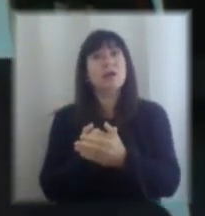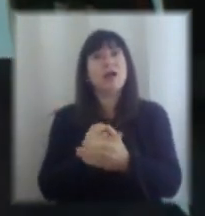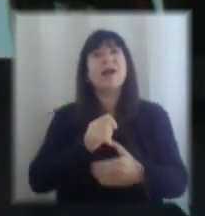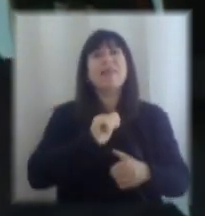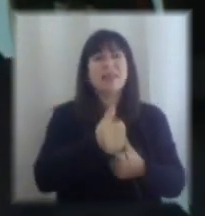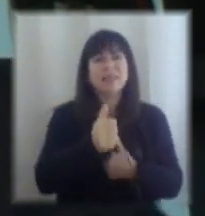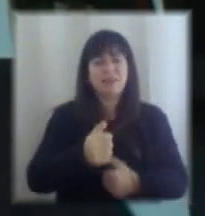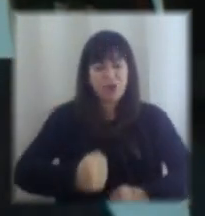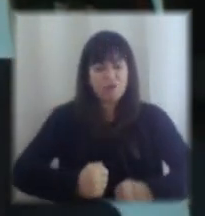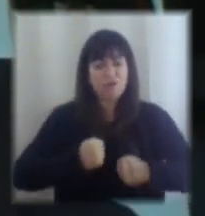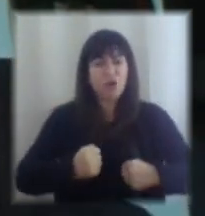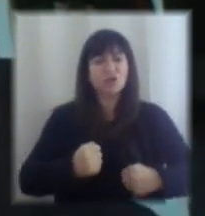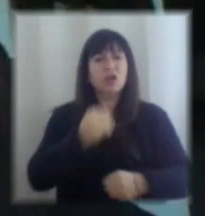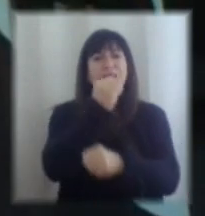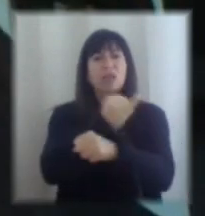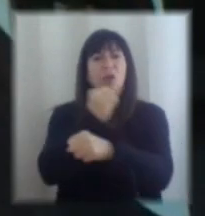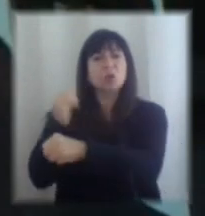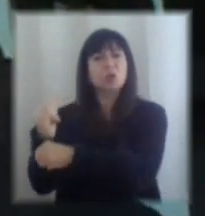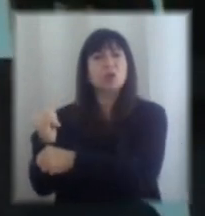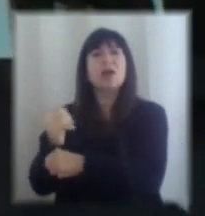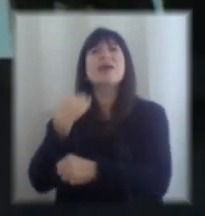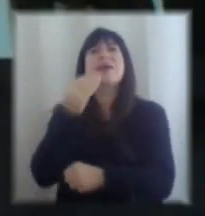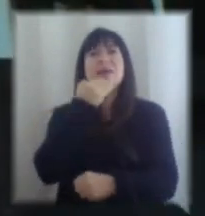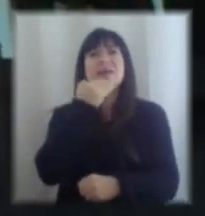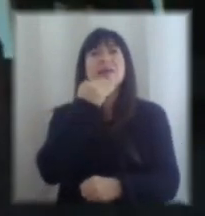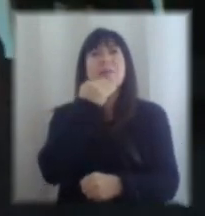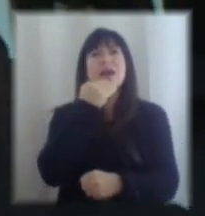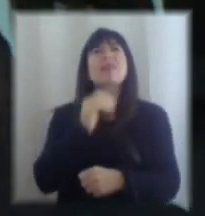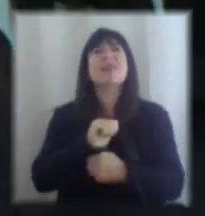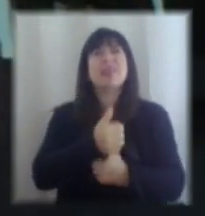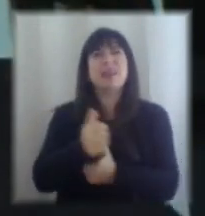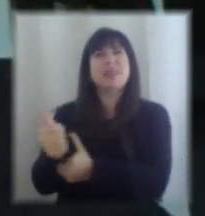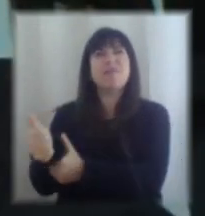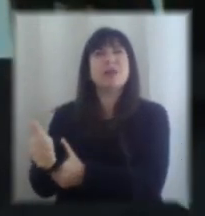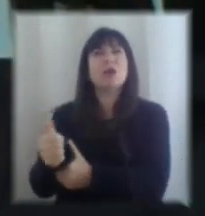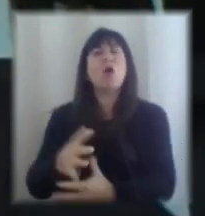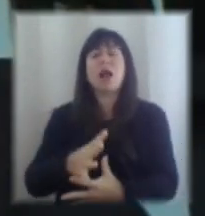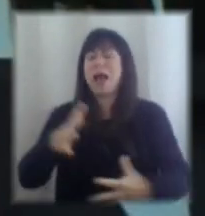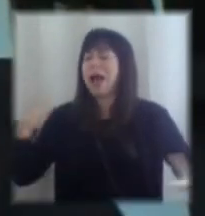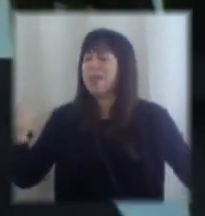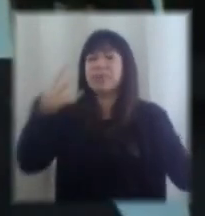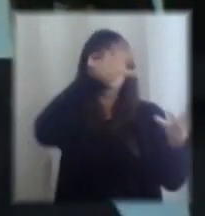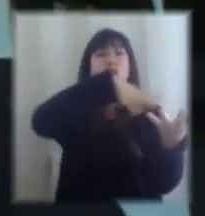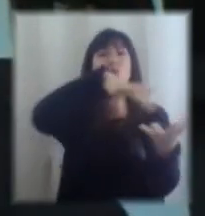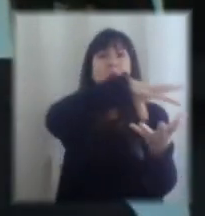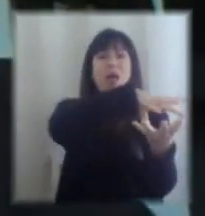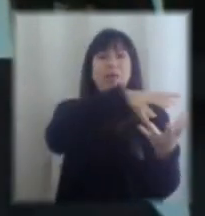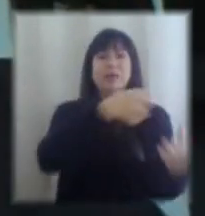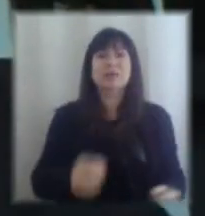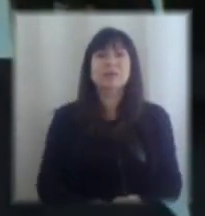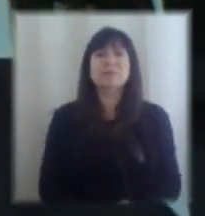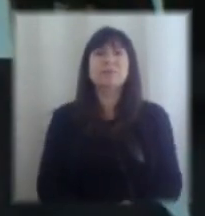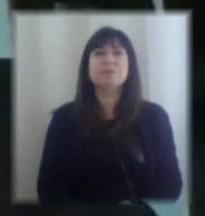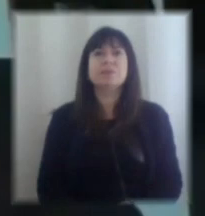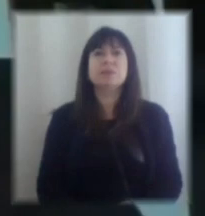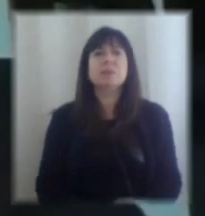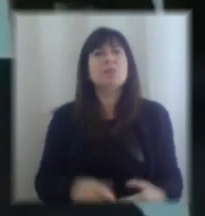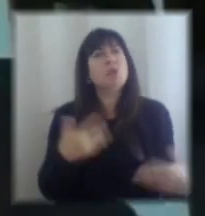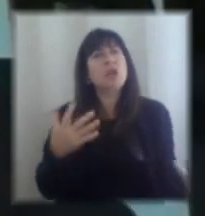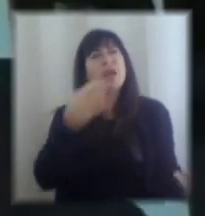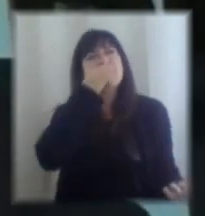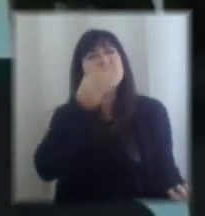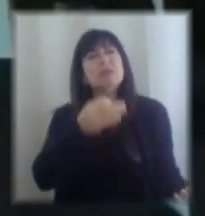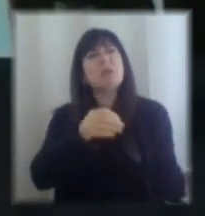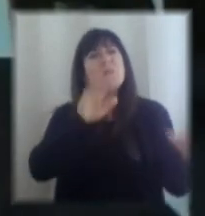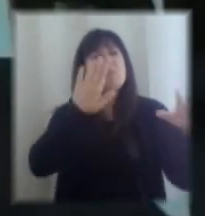institucionalidad y también los desafíos que nos representan nuestras grandes ciudades. ¿Y por qué decimos que son eslabones de una misma cadena? Porque,